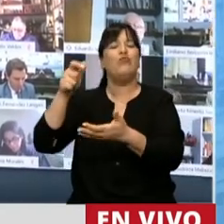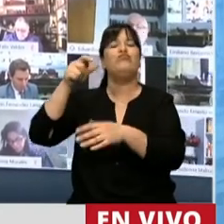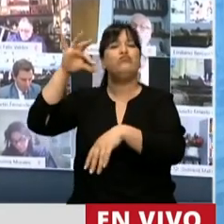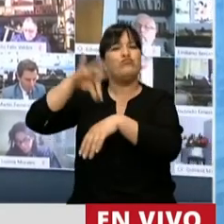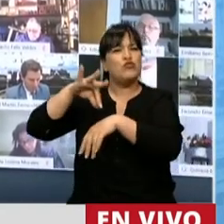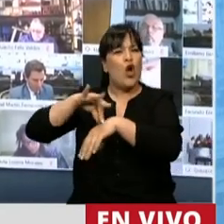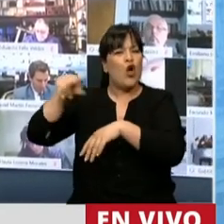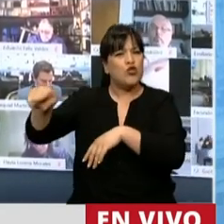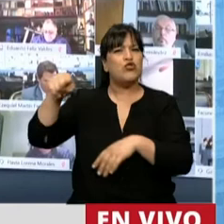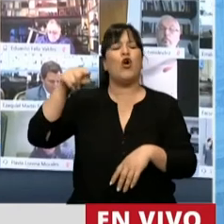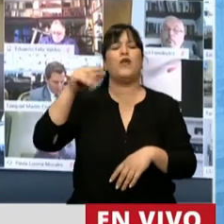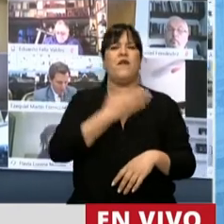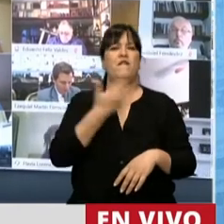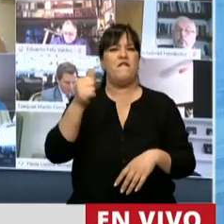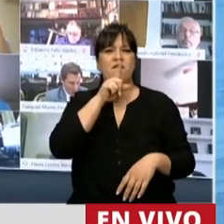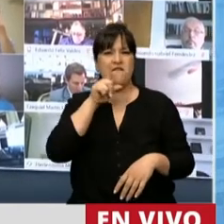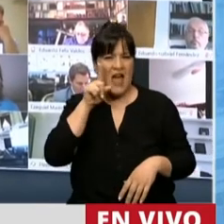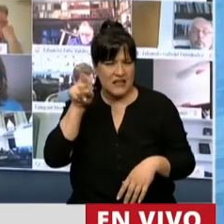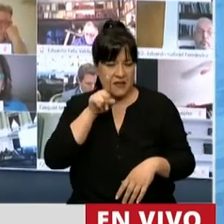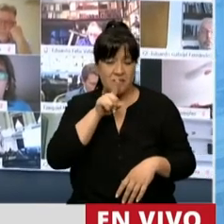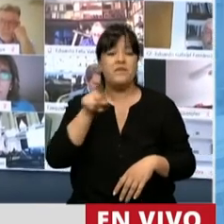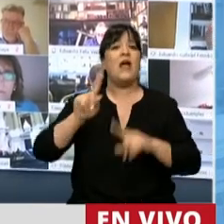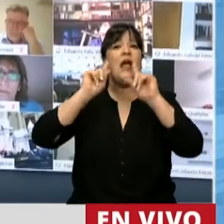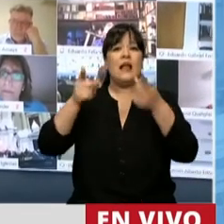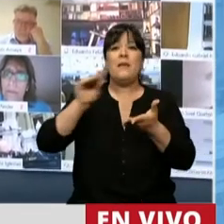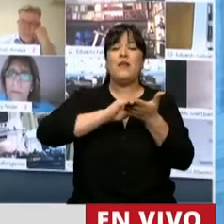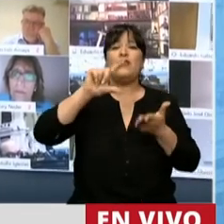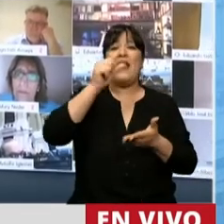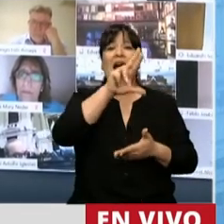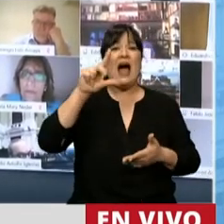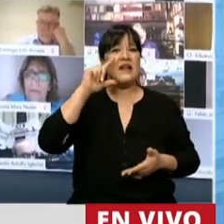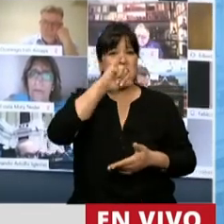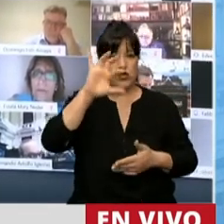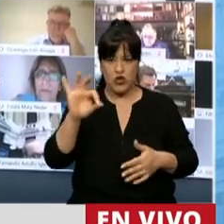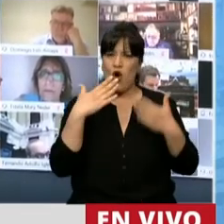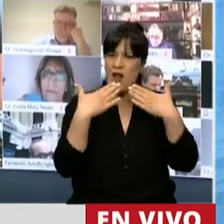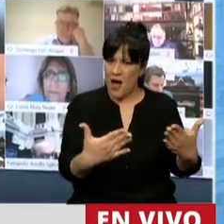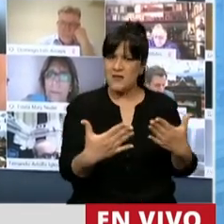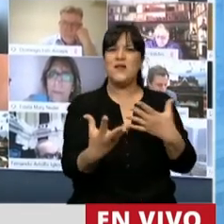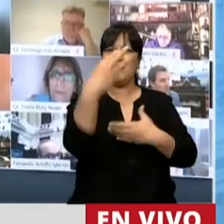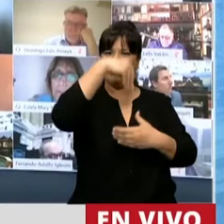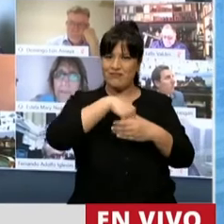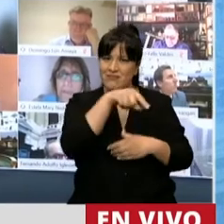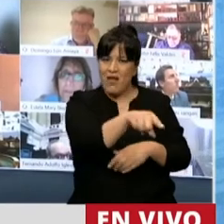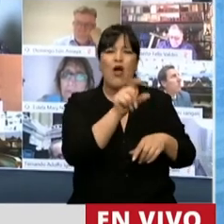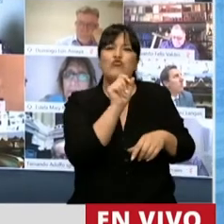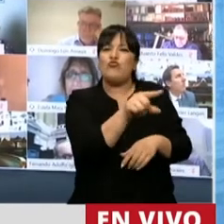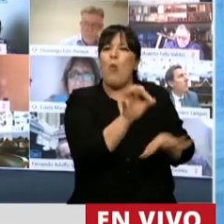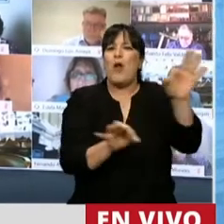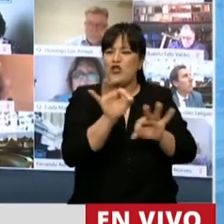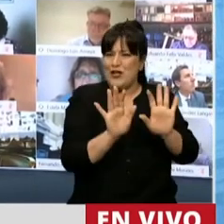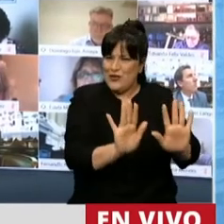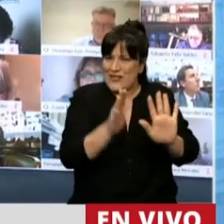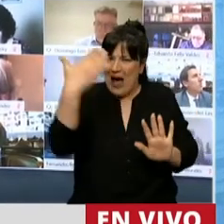y amigos Mario Fiad, a la diputada Soledad Carrizo de nuestra Cámara, que tenía su propio proyecto en este